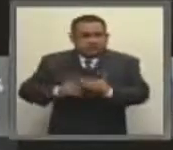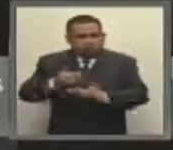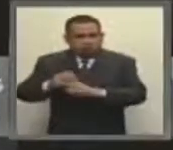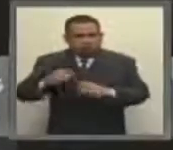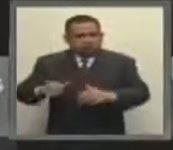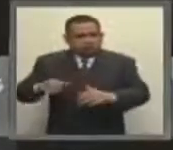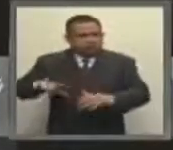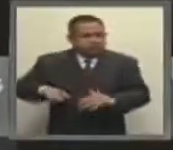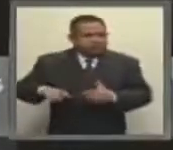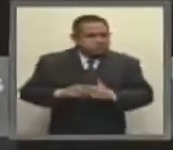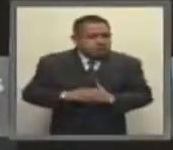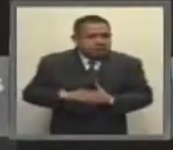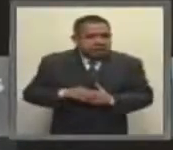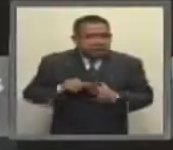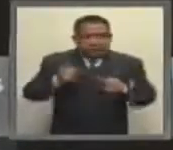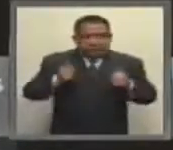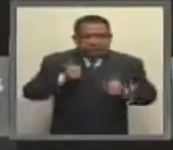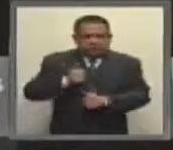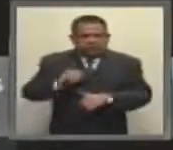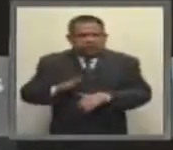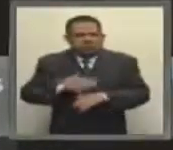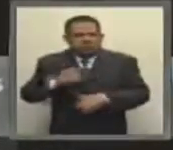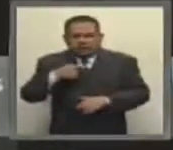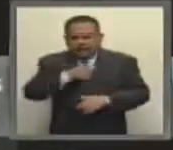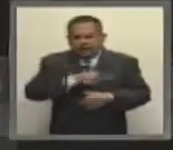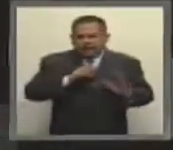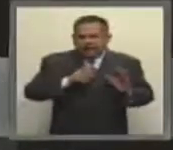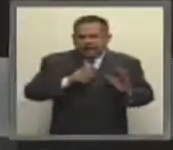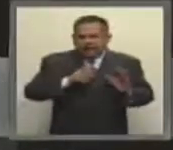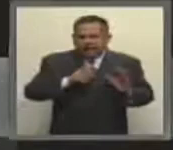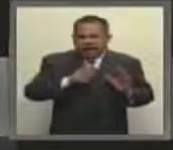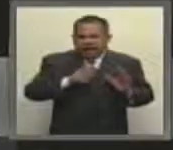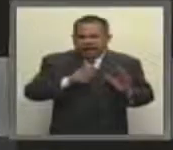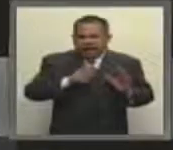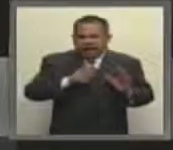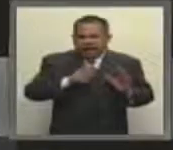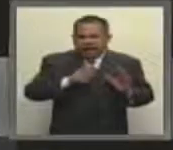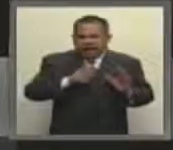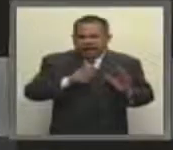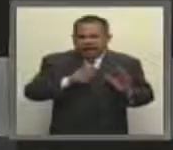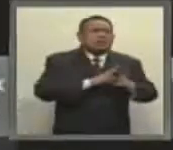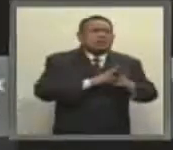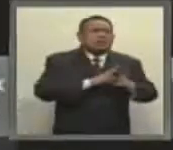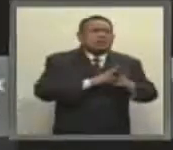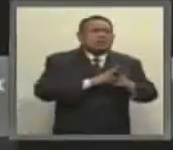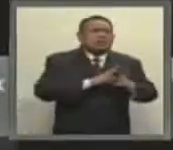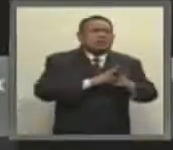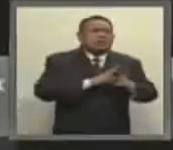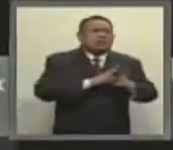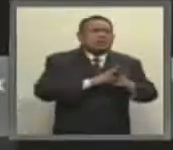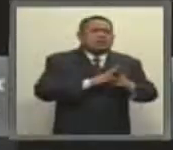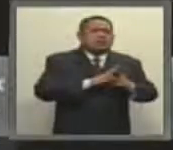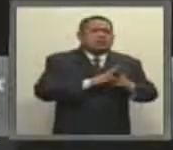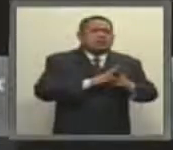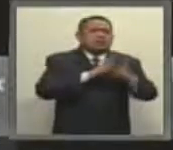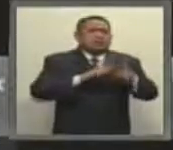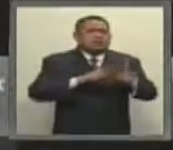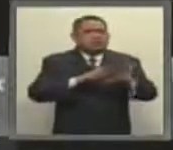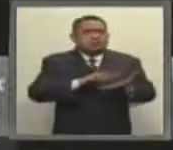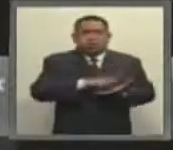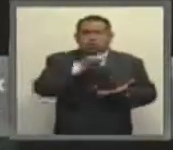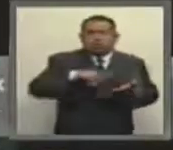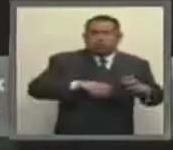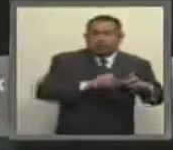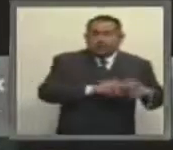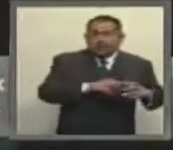Públicos. Lo anterior, porque aun cuando la nueva sociedad fuese o sea una empresa de participación estatal mayoritaria,